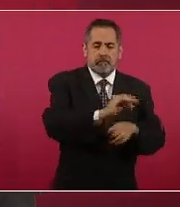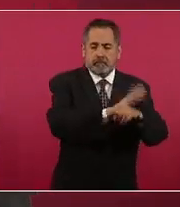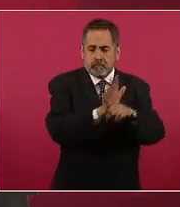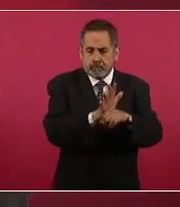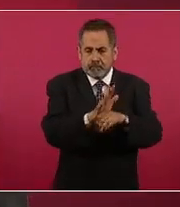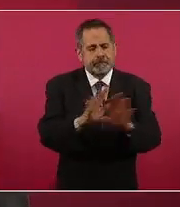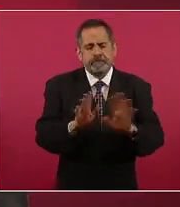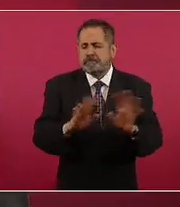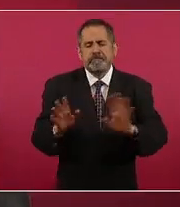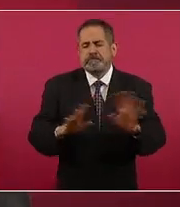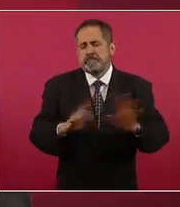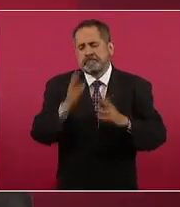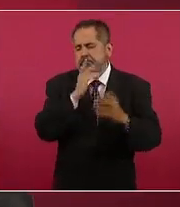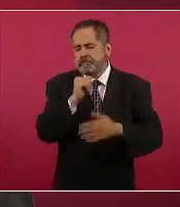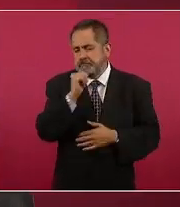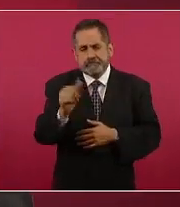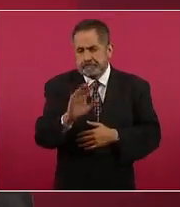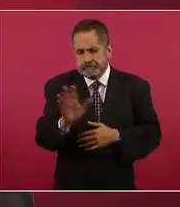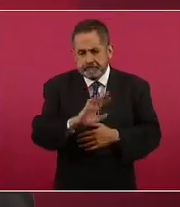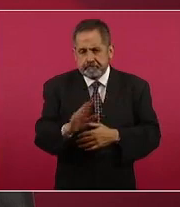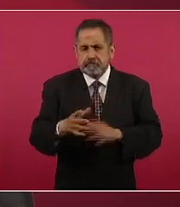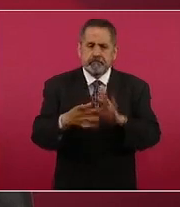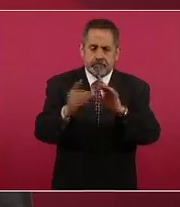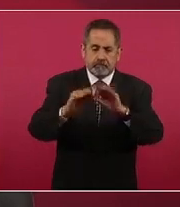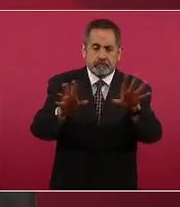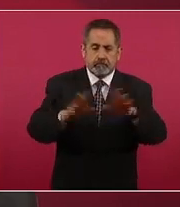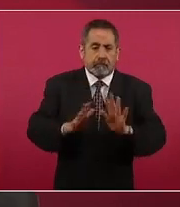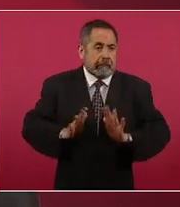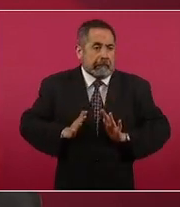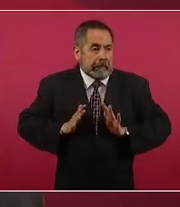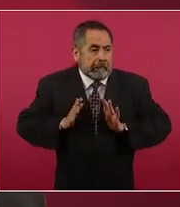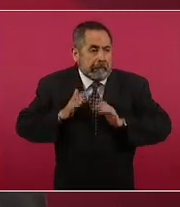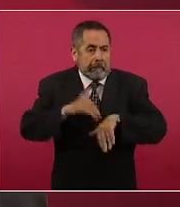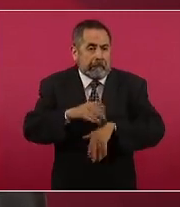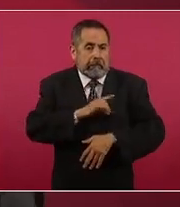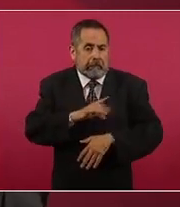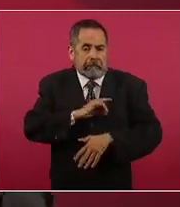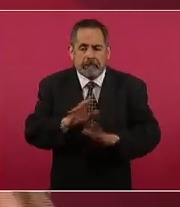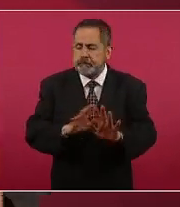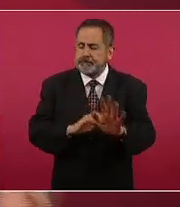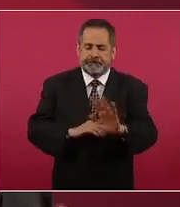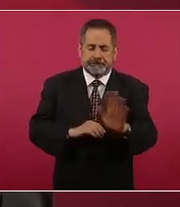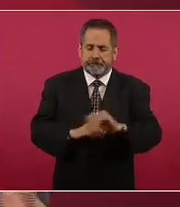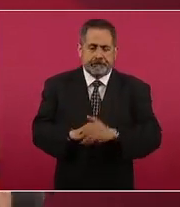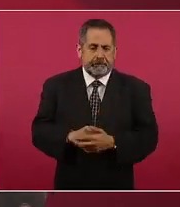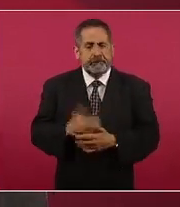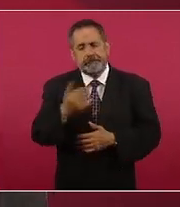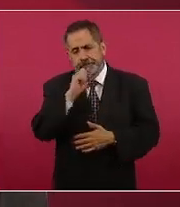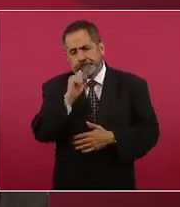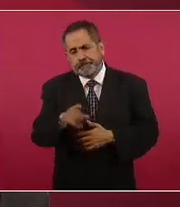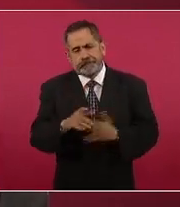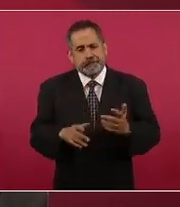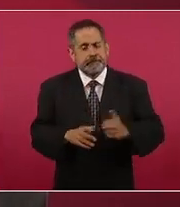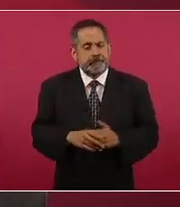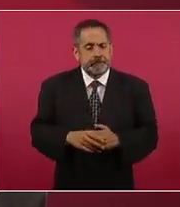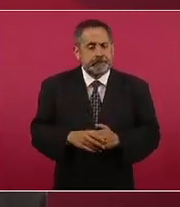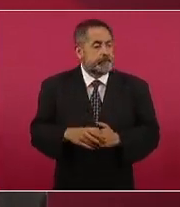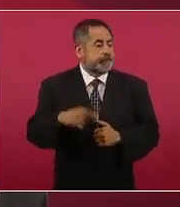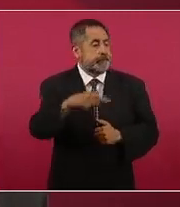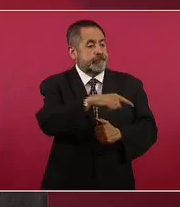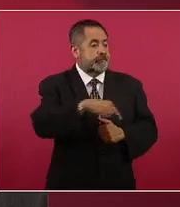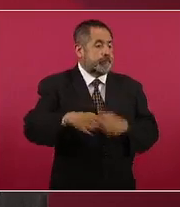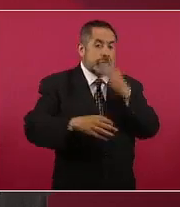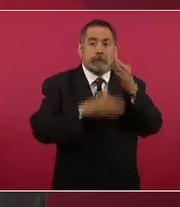mantener la claridad y no dejarse llevar por el pánico y sobre todo por esta ola